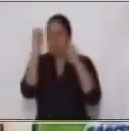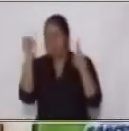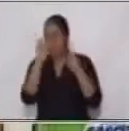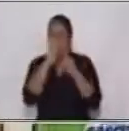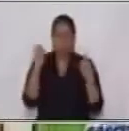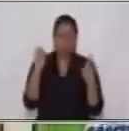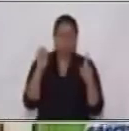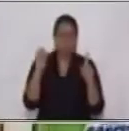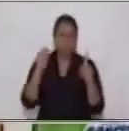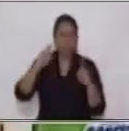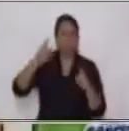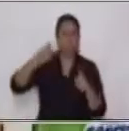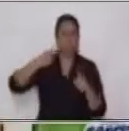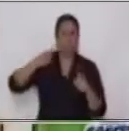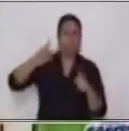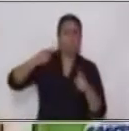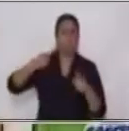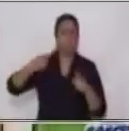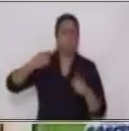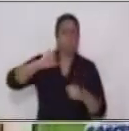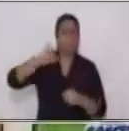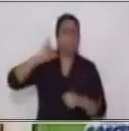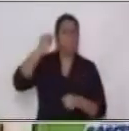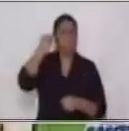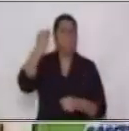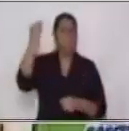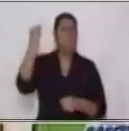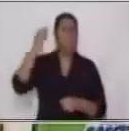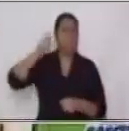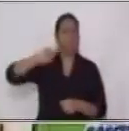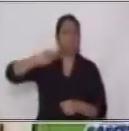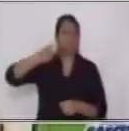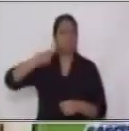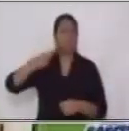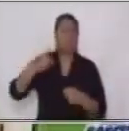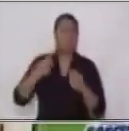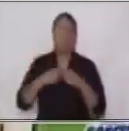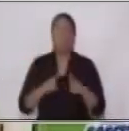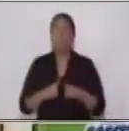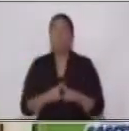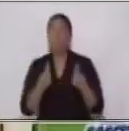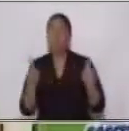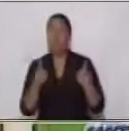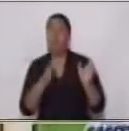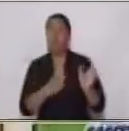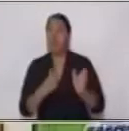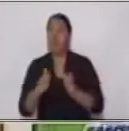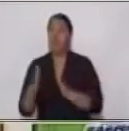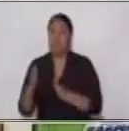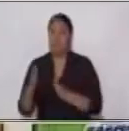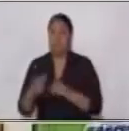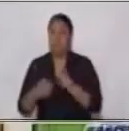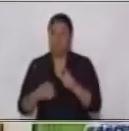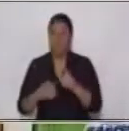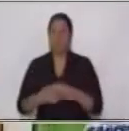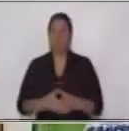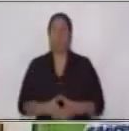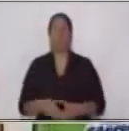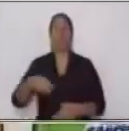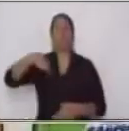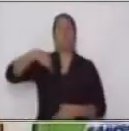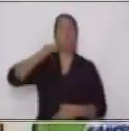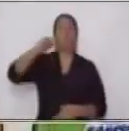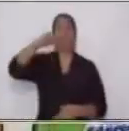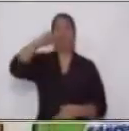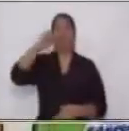en diferente, con diferentes palabras, ¿verdad? Con diferente estructura. Patricia ayuda a